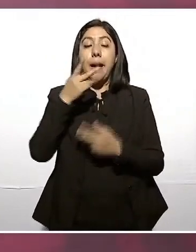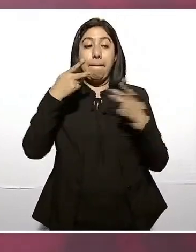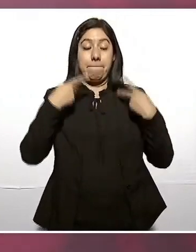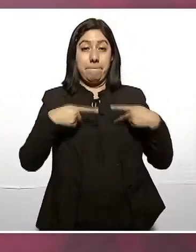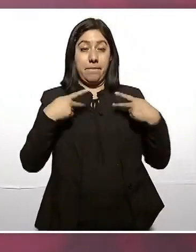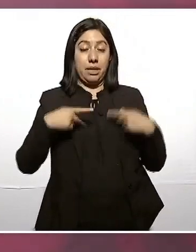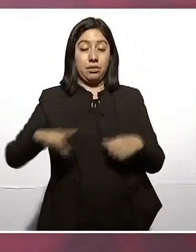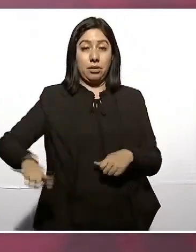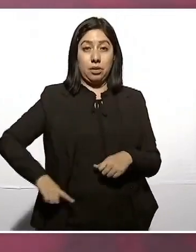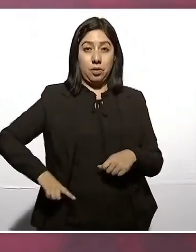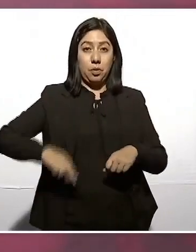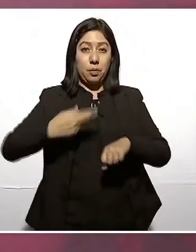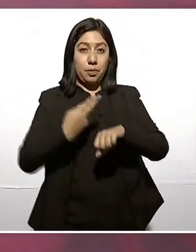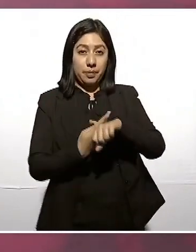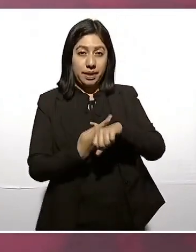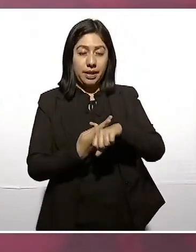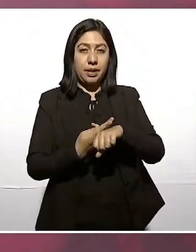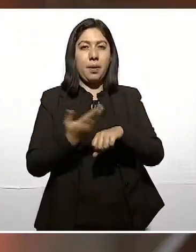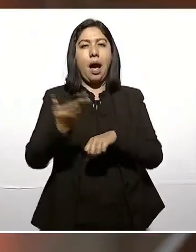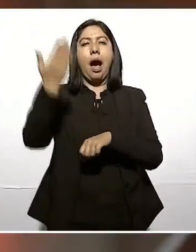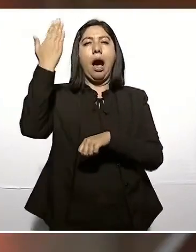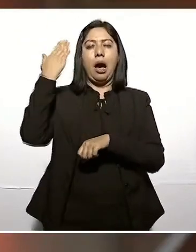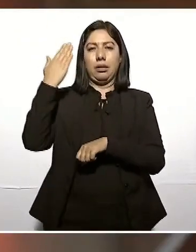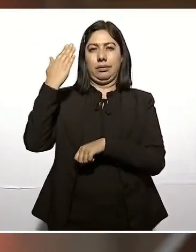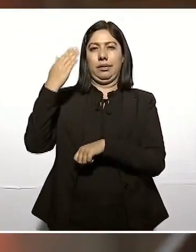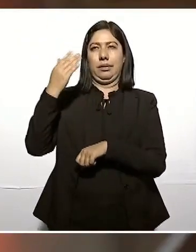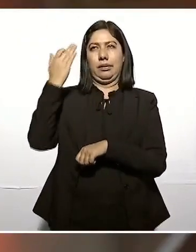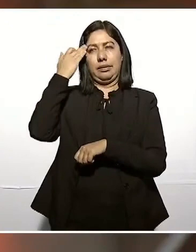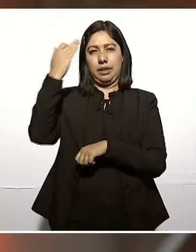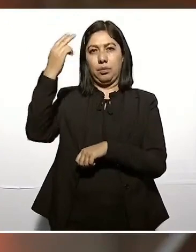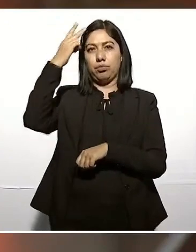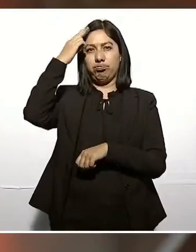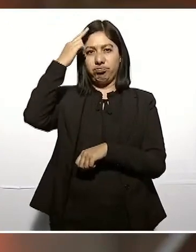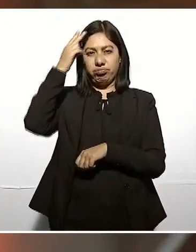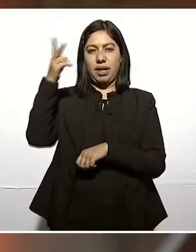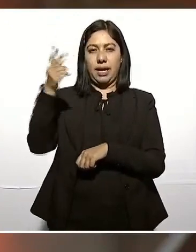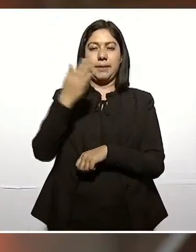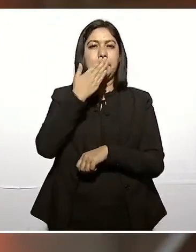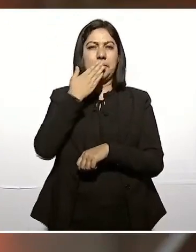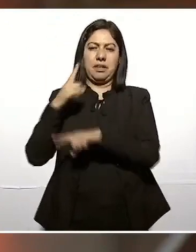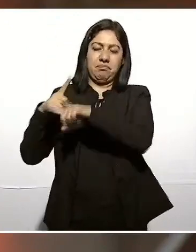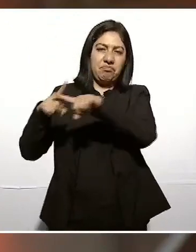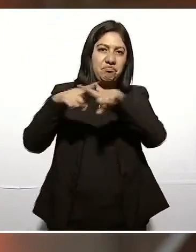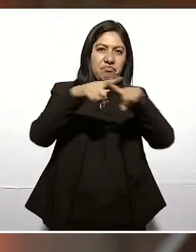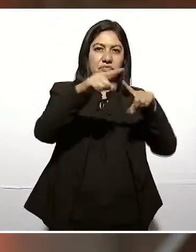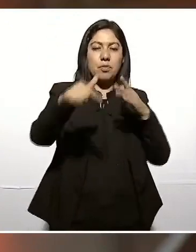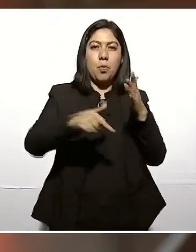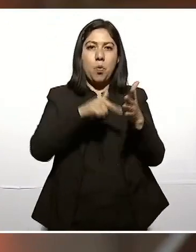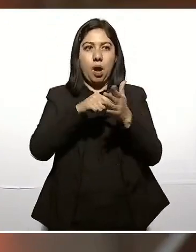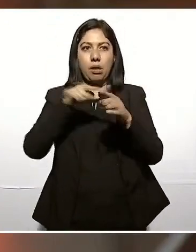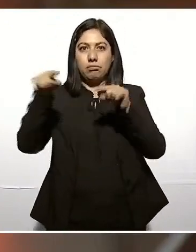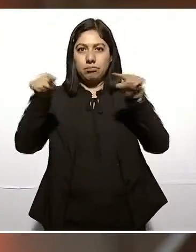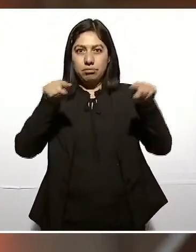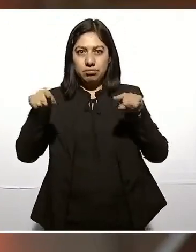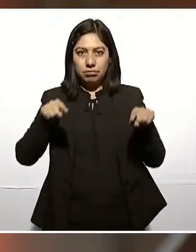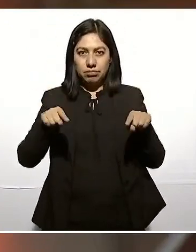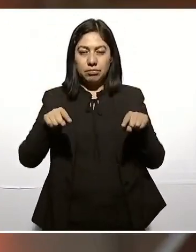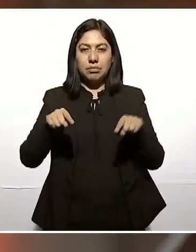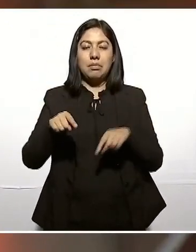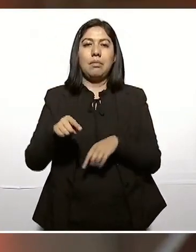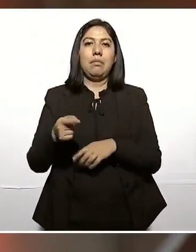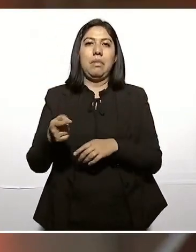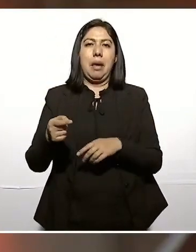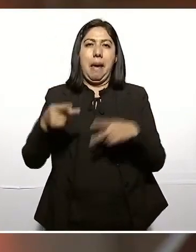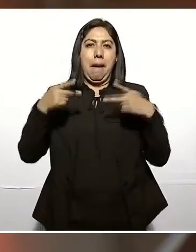del porfiriato en Sonora y en todos lados, pues eran